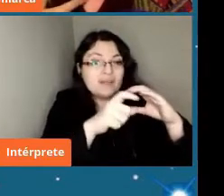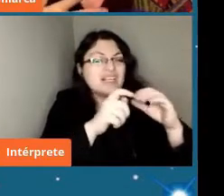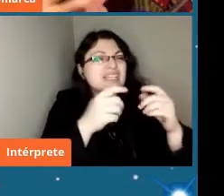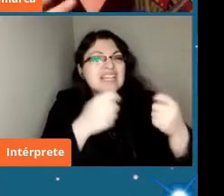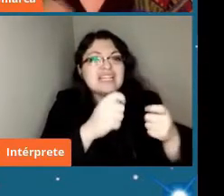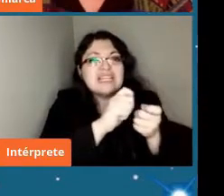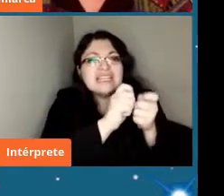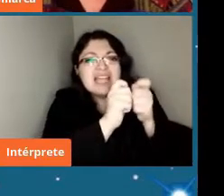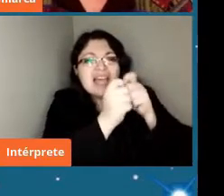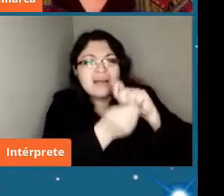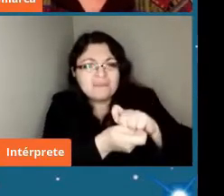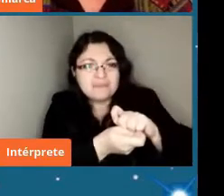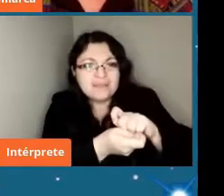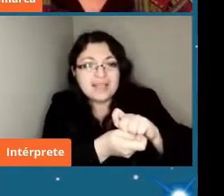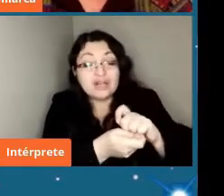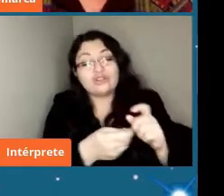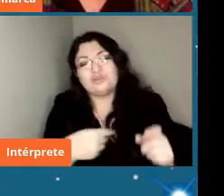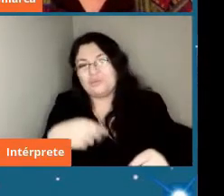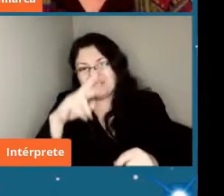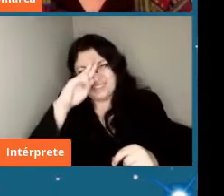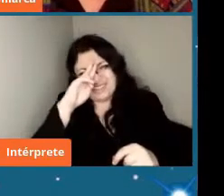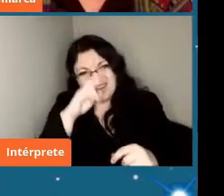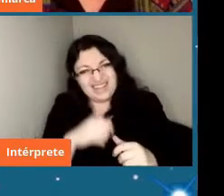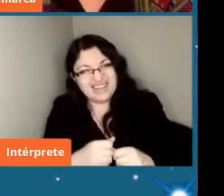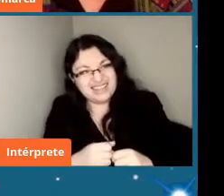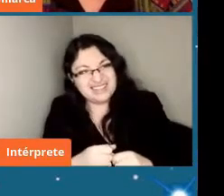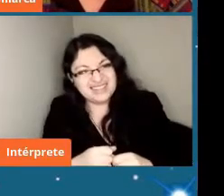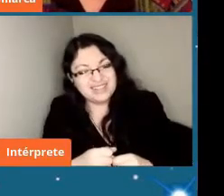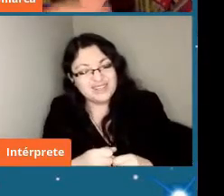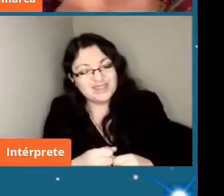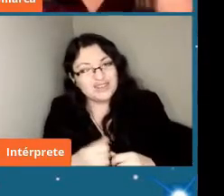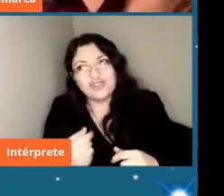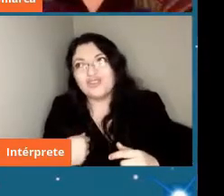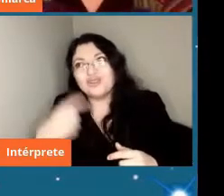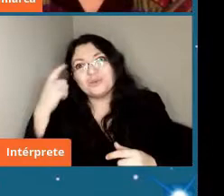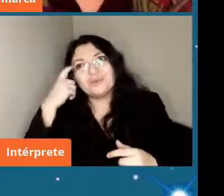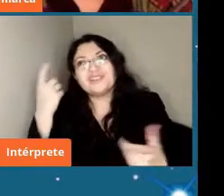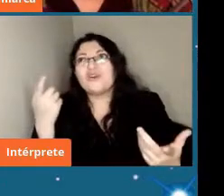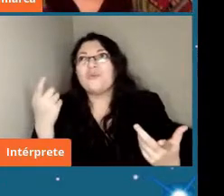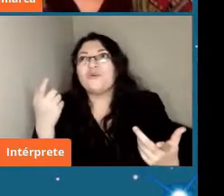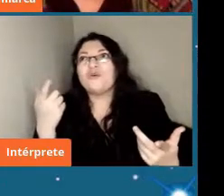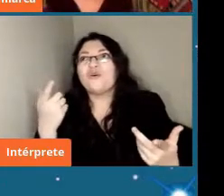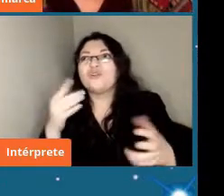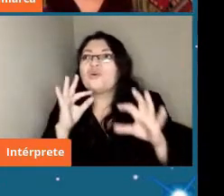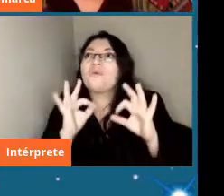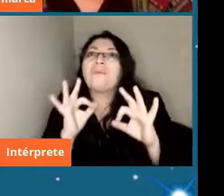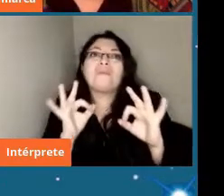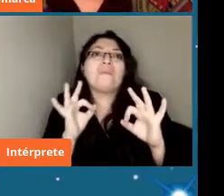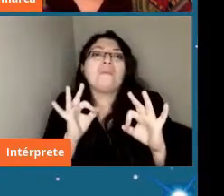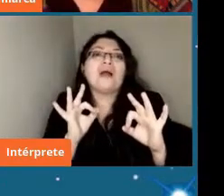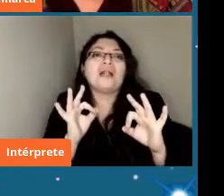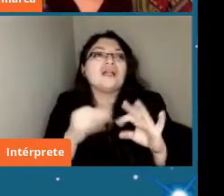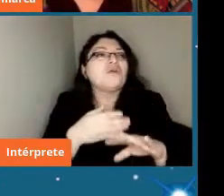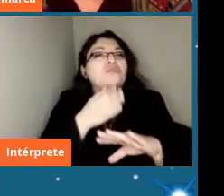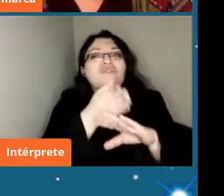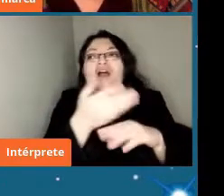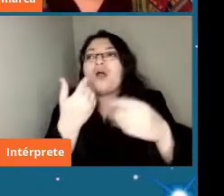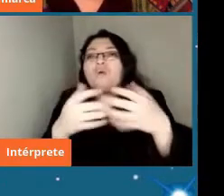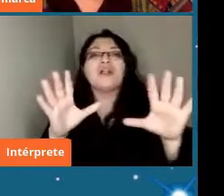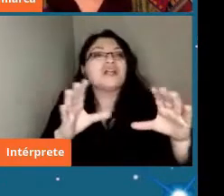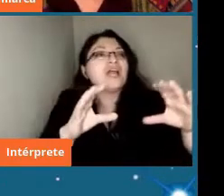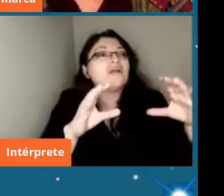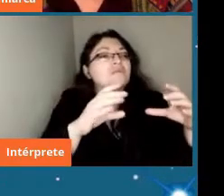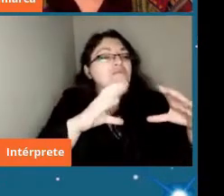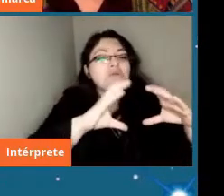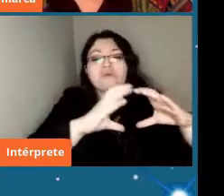es muy extraño por lo menos a mí no me parece trivial apuntar a que uno puede venir y hacer lo que quiera con el resto de los planetas del sistema